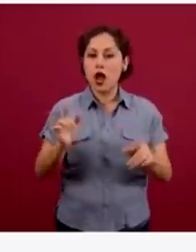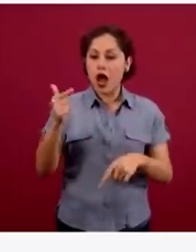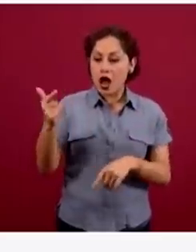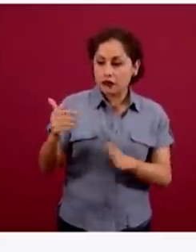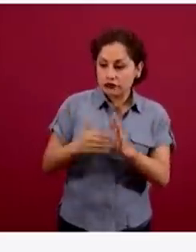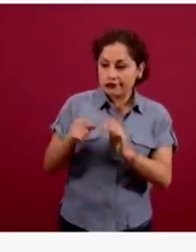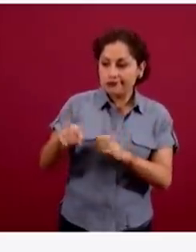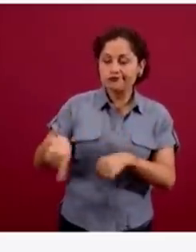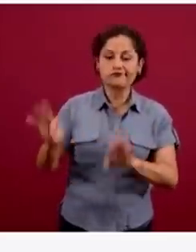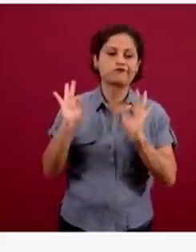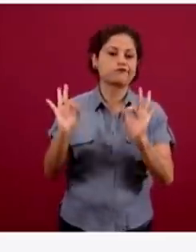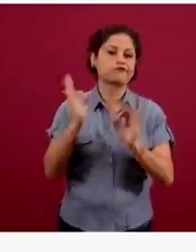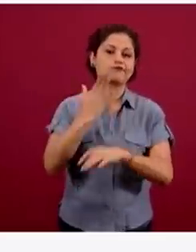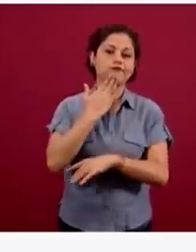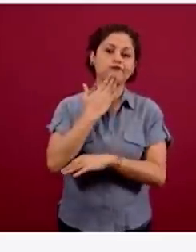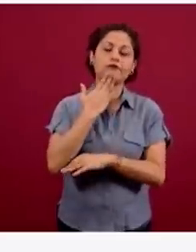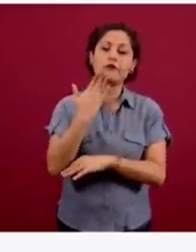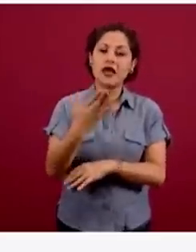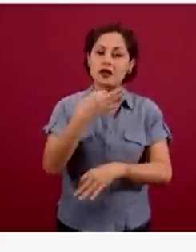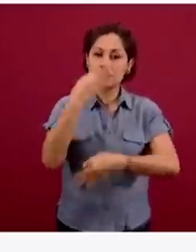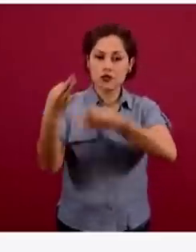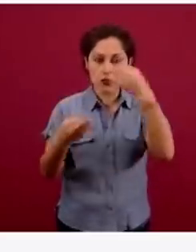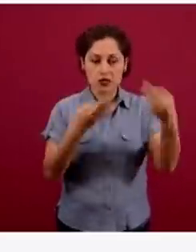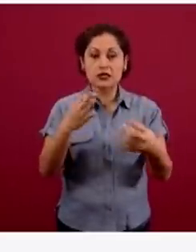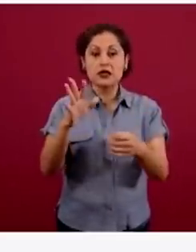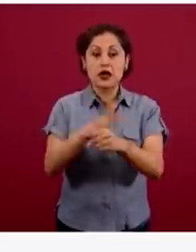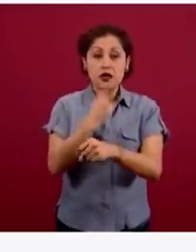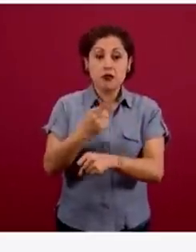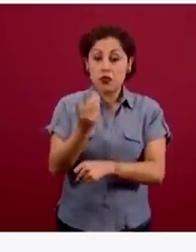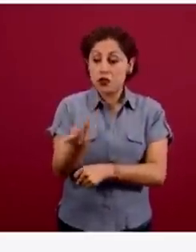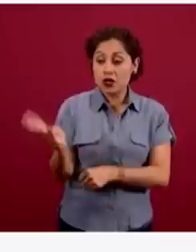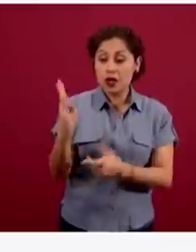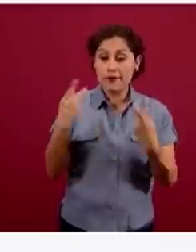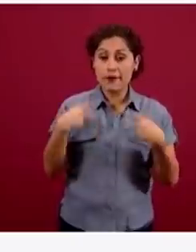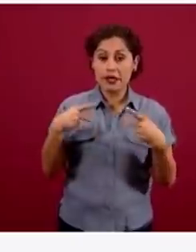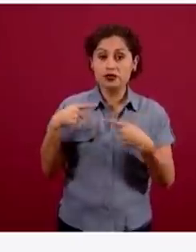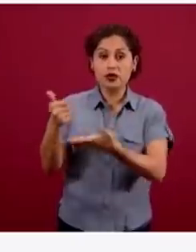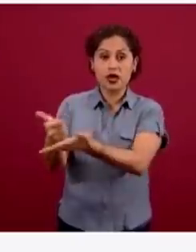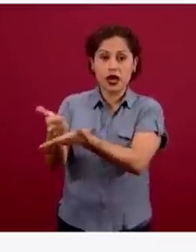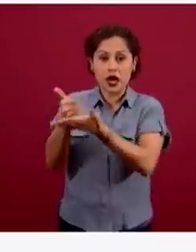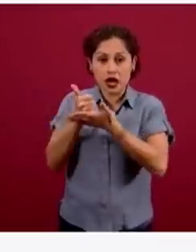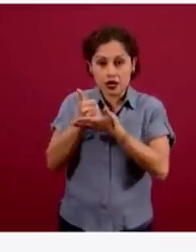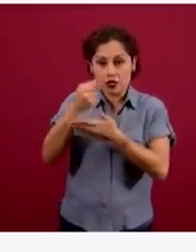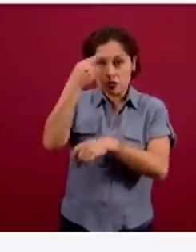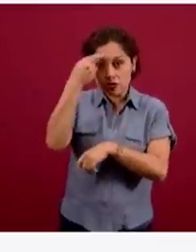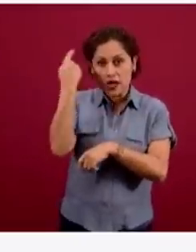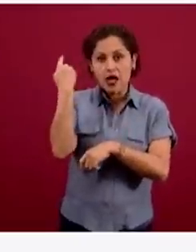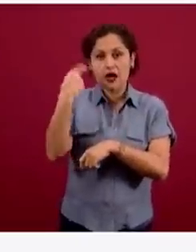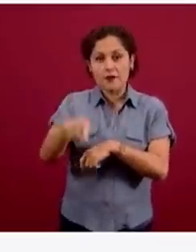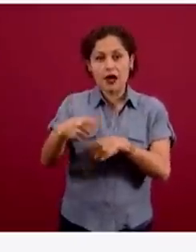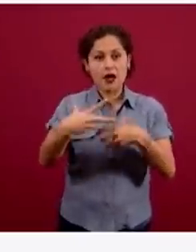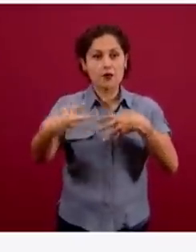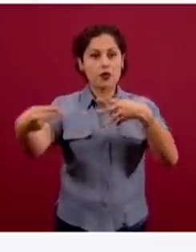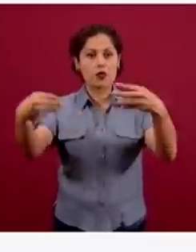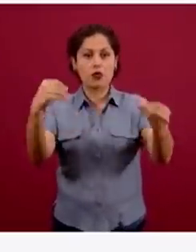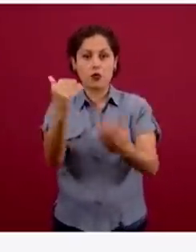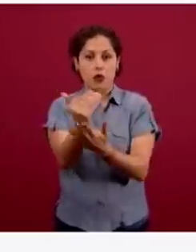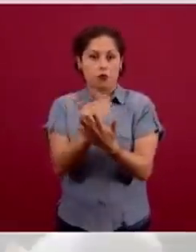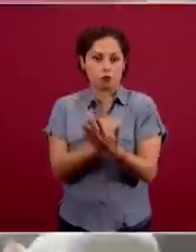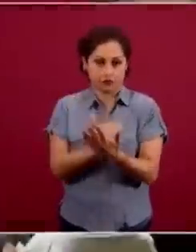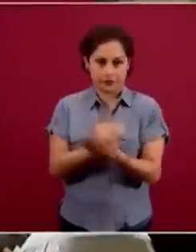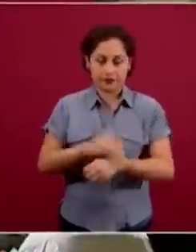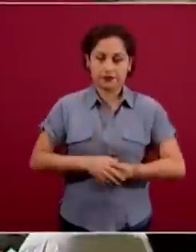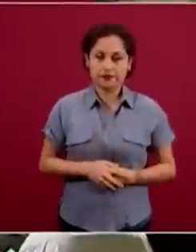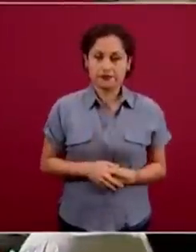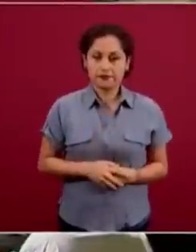noticia en la medida en que la mayoría de ellos van a contribuir a que no se transmita más y en algún momento se detenga la epidemia.